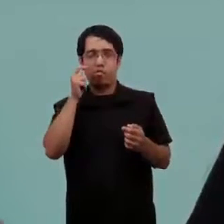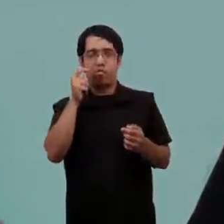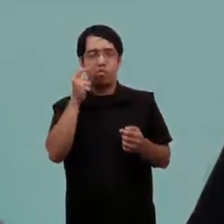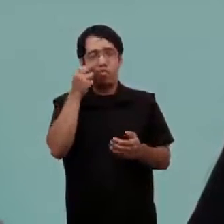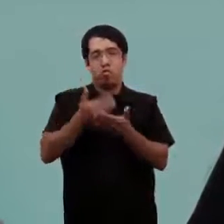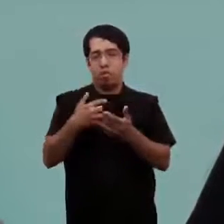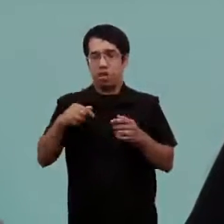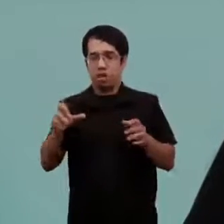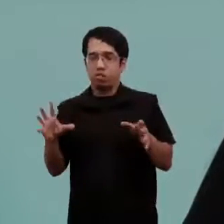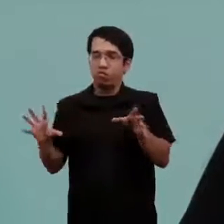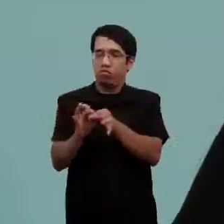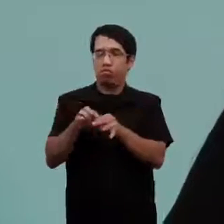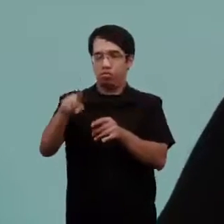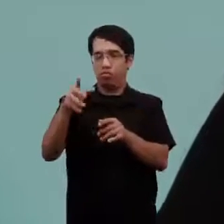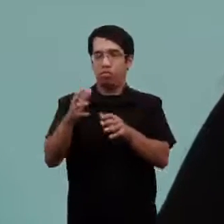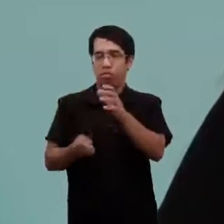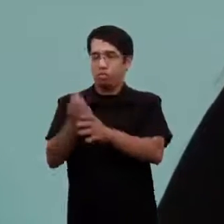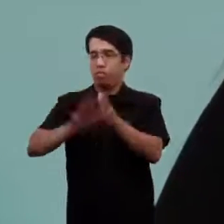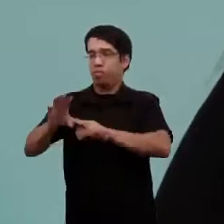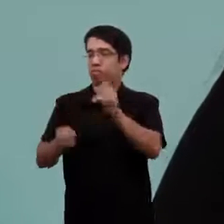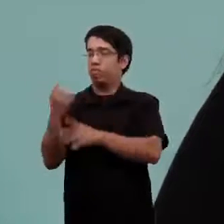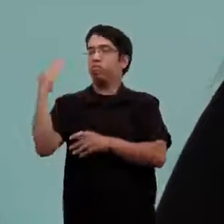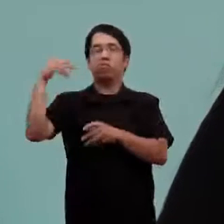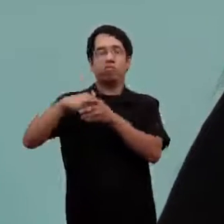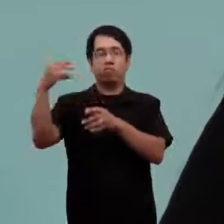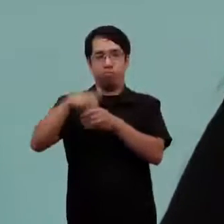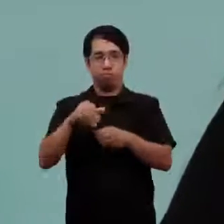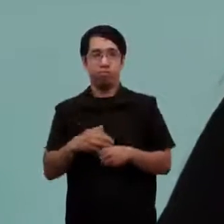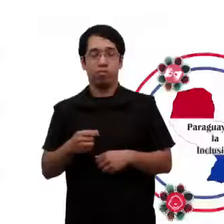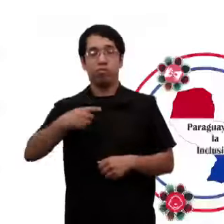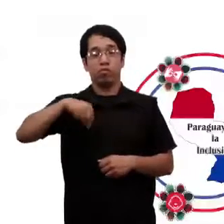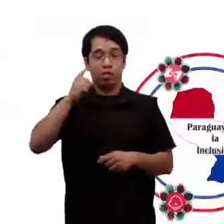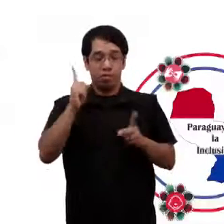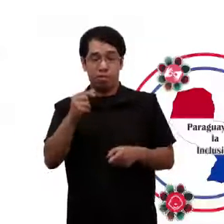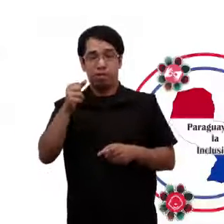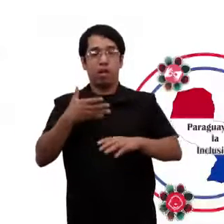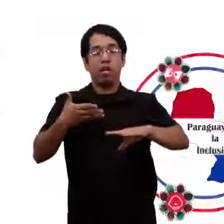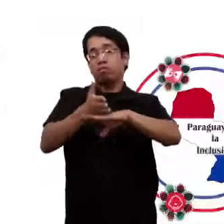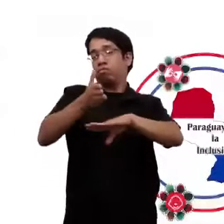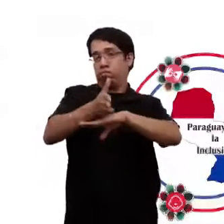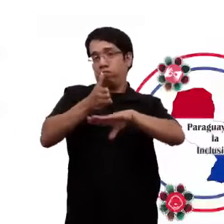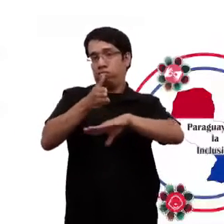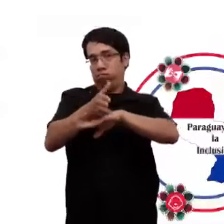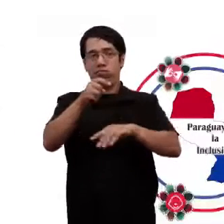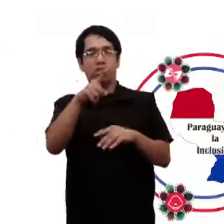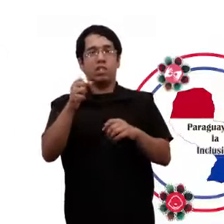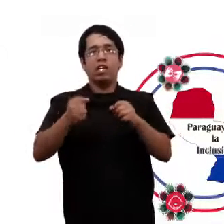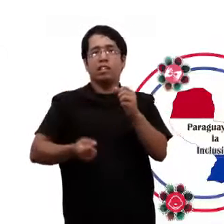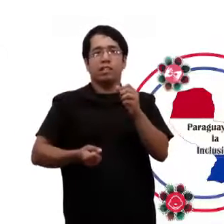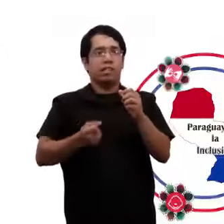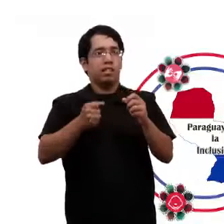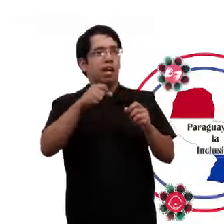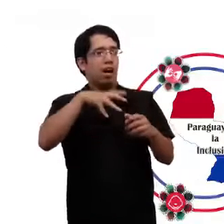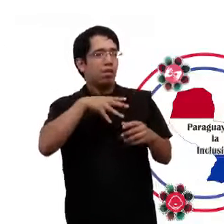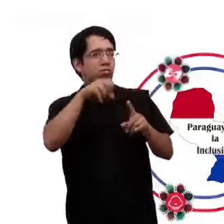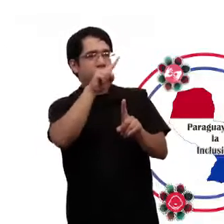diseño de políticas públicas. Las políticas públicas tienen que ver con el acceso, y ese es el gran desafío, es decir, la